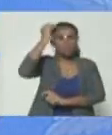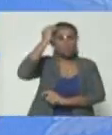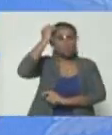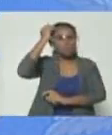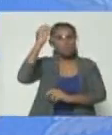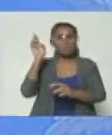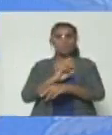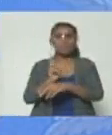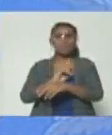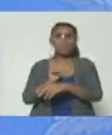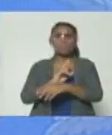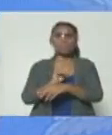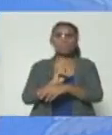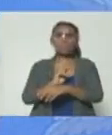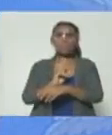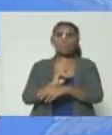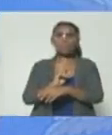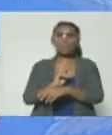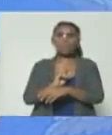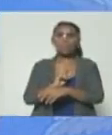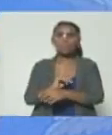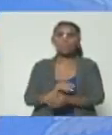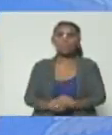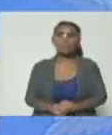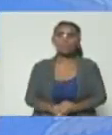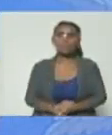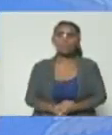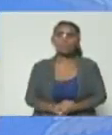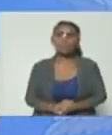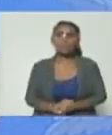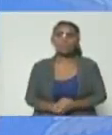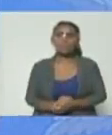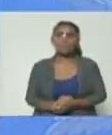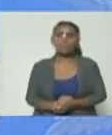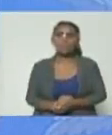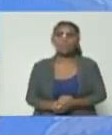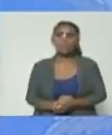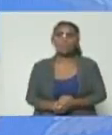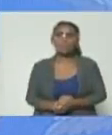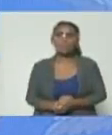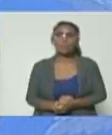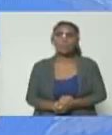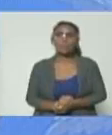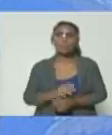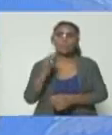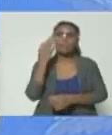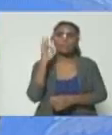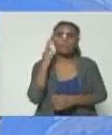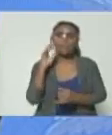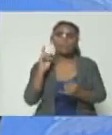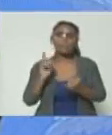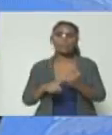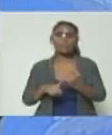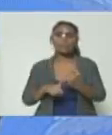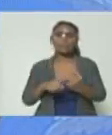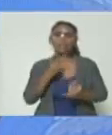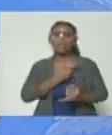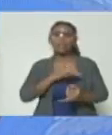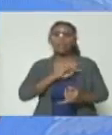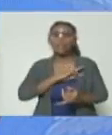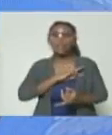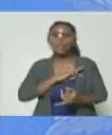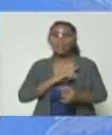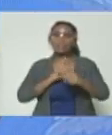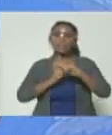tan rápidamente los aparatos de fakes, de falsos positivos,